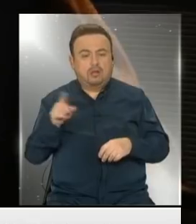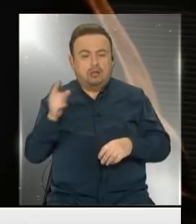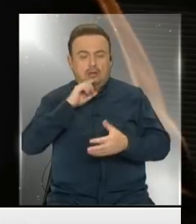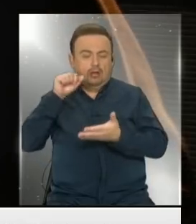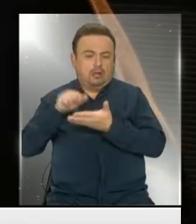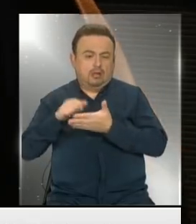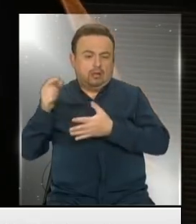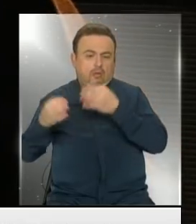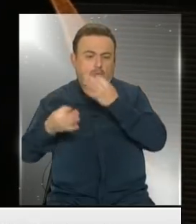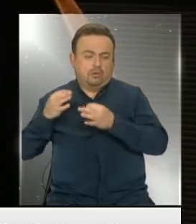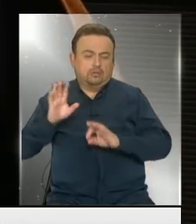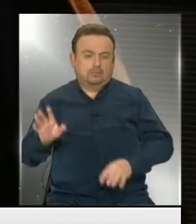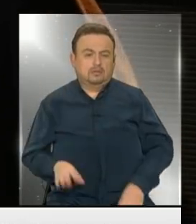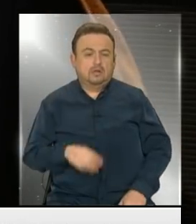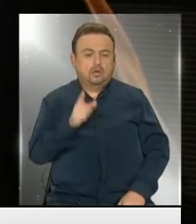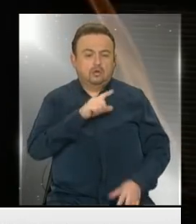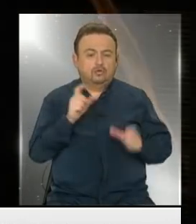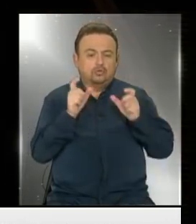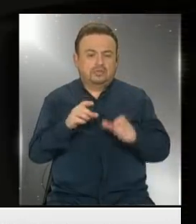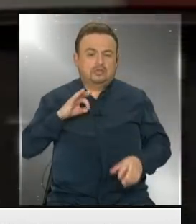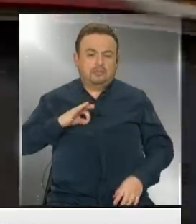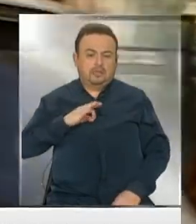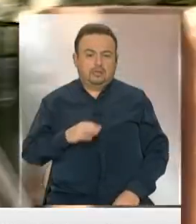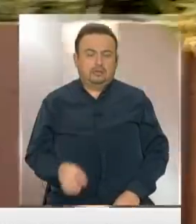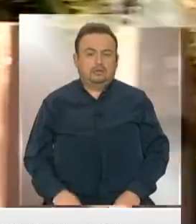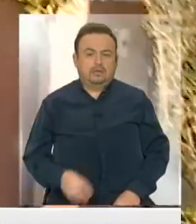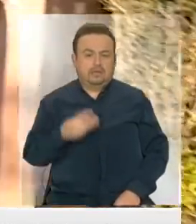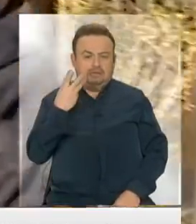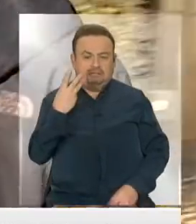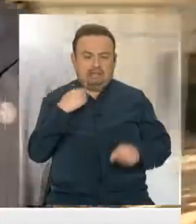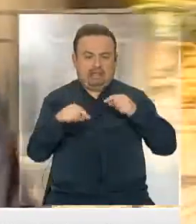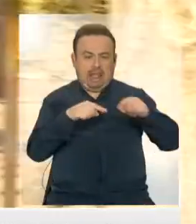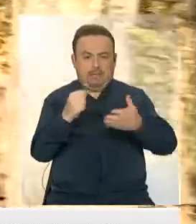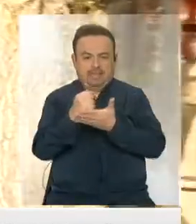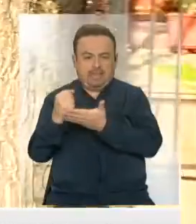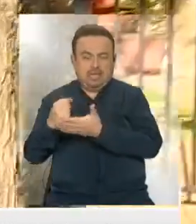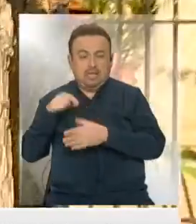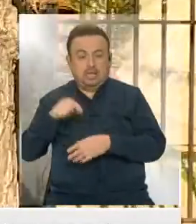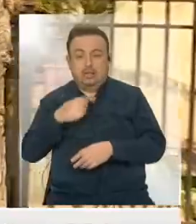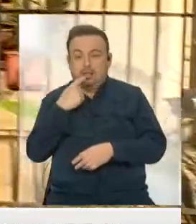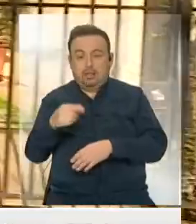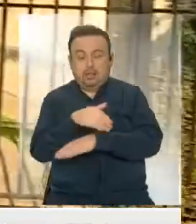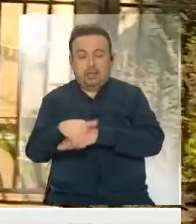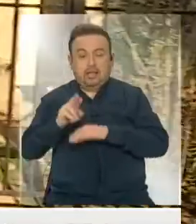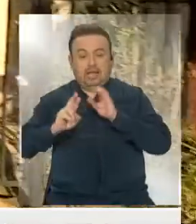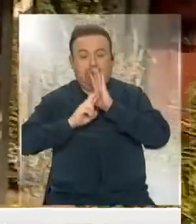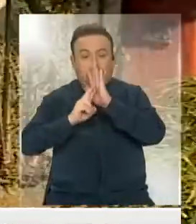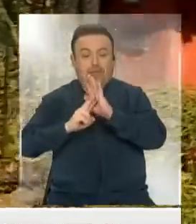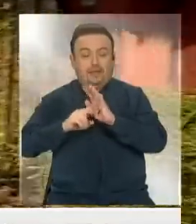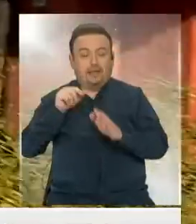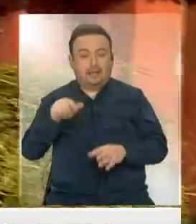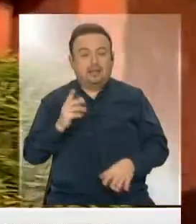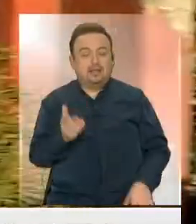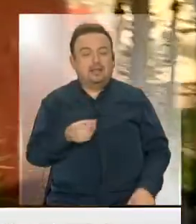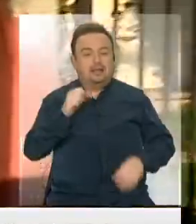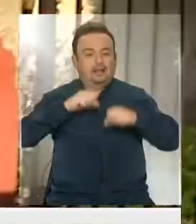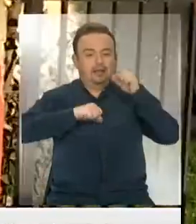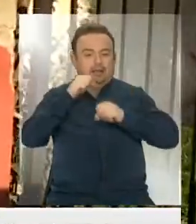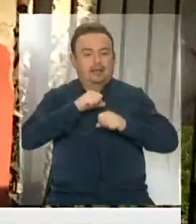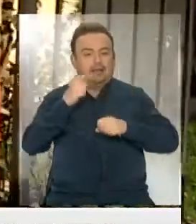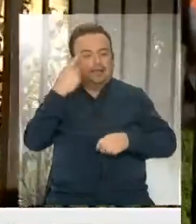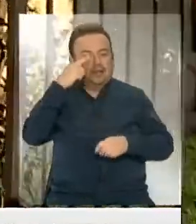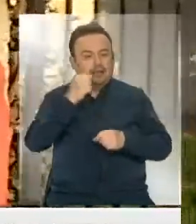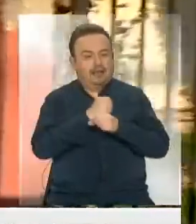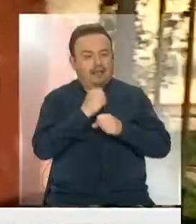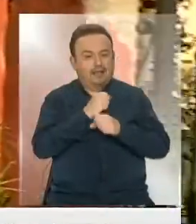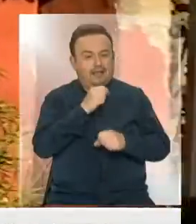reclamaciones en la superintendencia de pensión. Consultamos en el domicilio de la representante legal de Aswan, la empresa para la